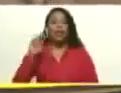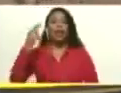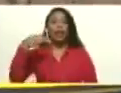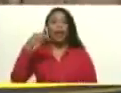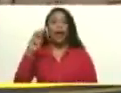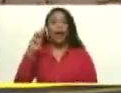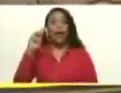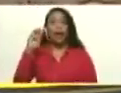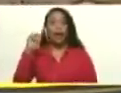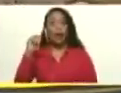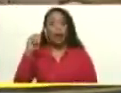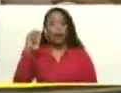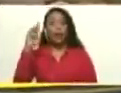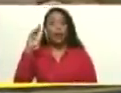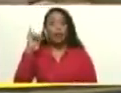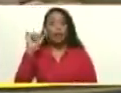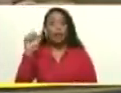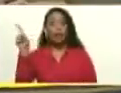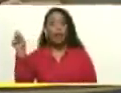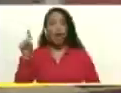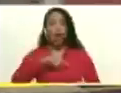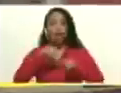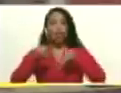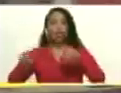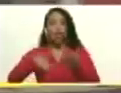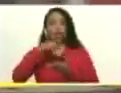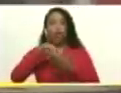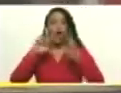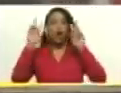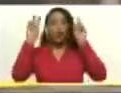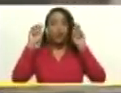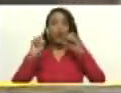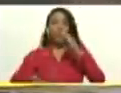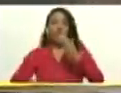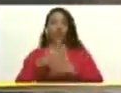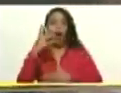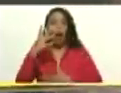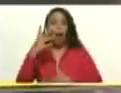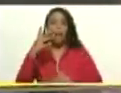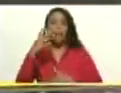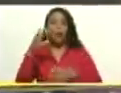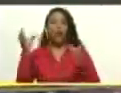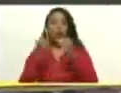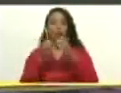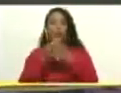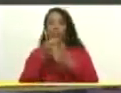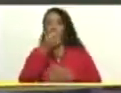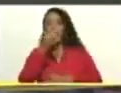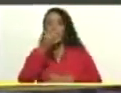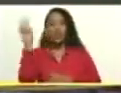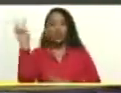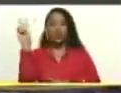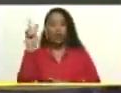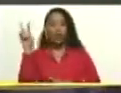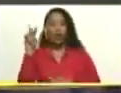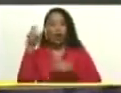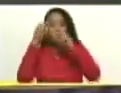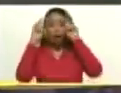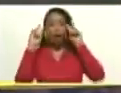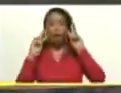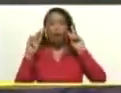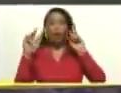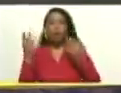coordinador nacional del nuevo y recién fundado Partido Verde de Venezuela. Un partido ecológico que se ha